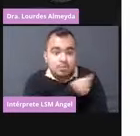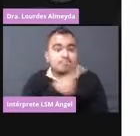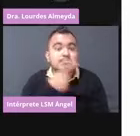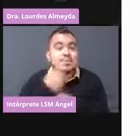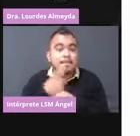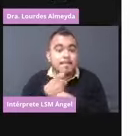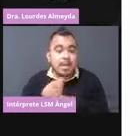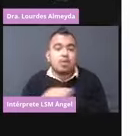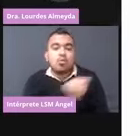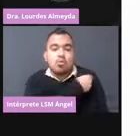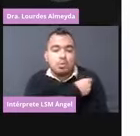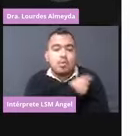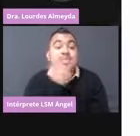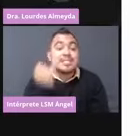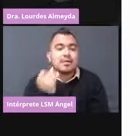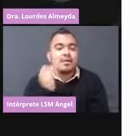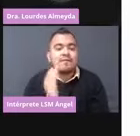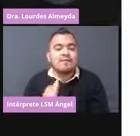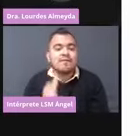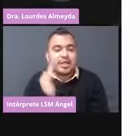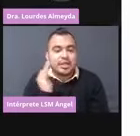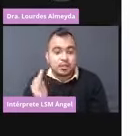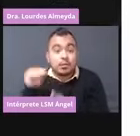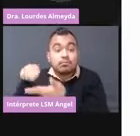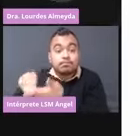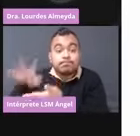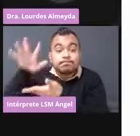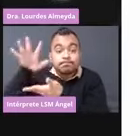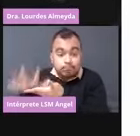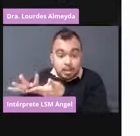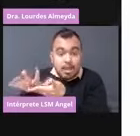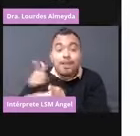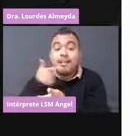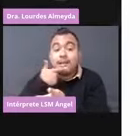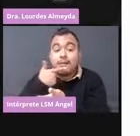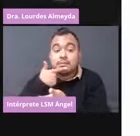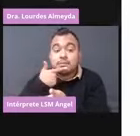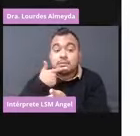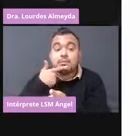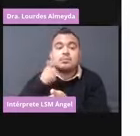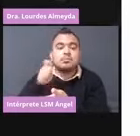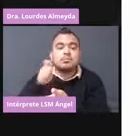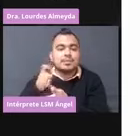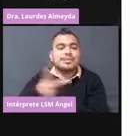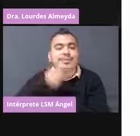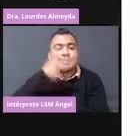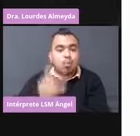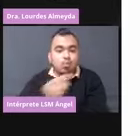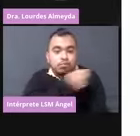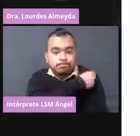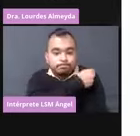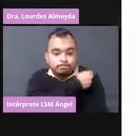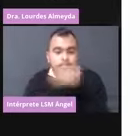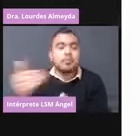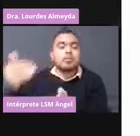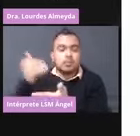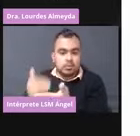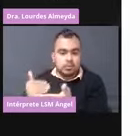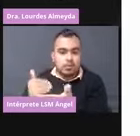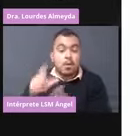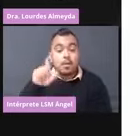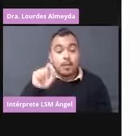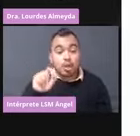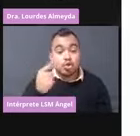en lápiz la fecha que le toca la segunda dosis, que puede ser de 21 a 42